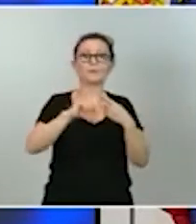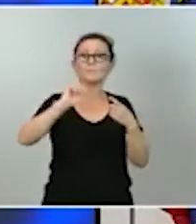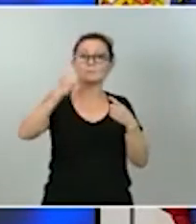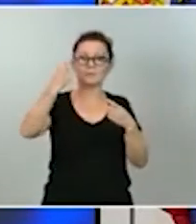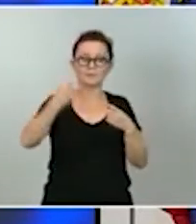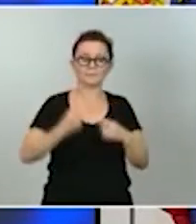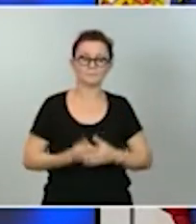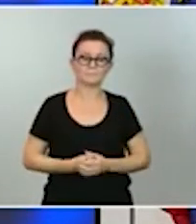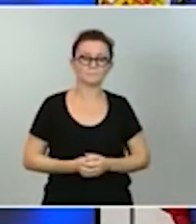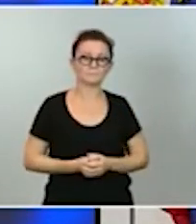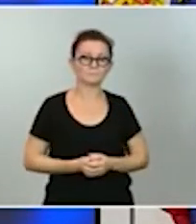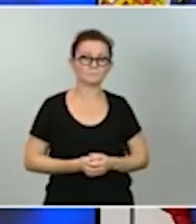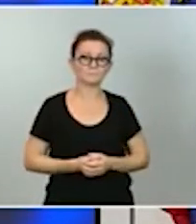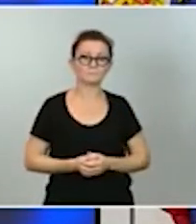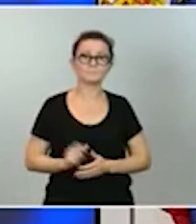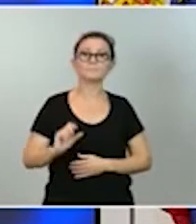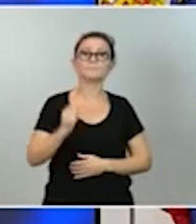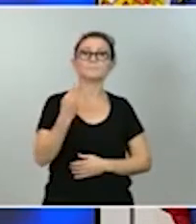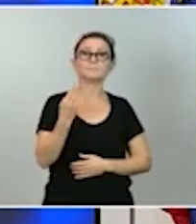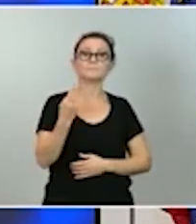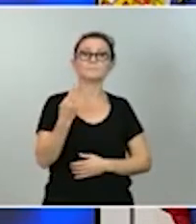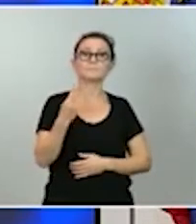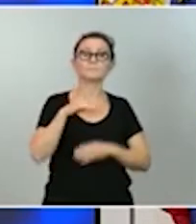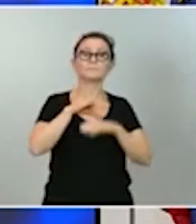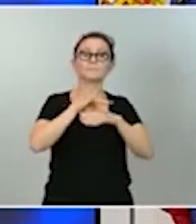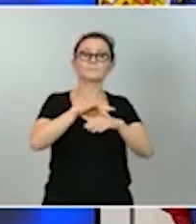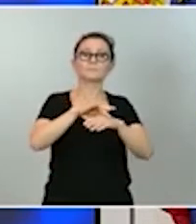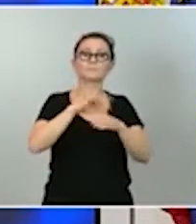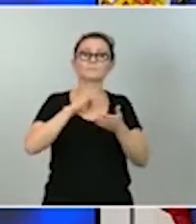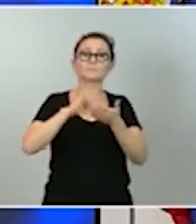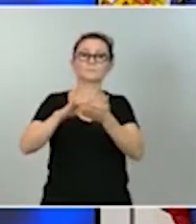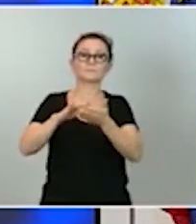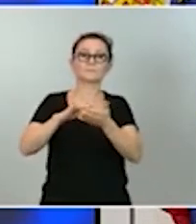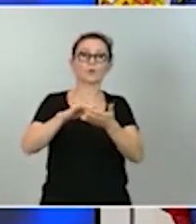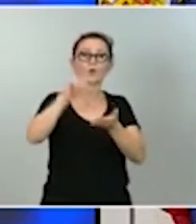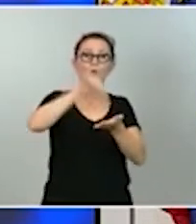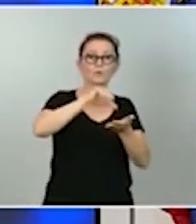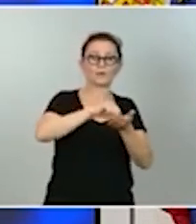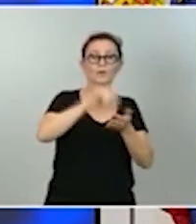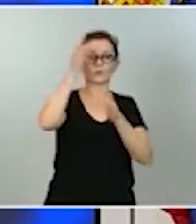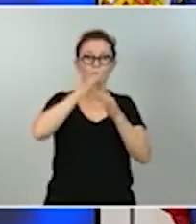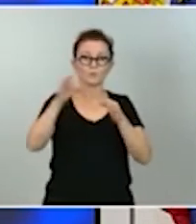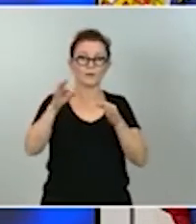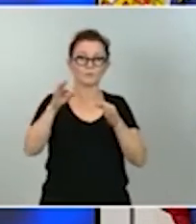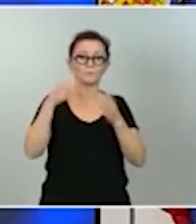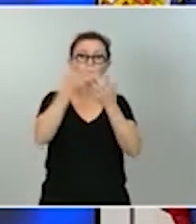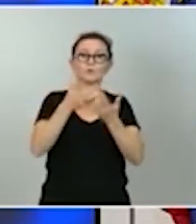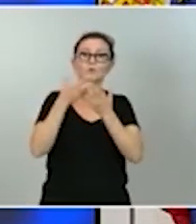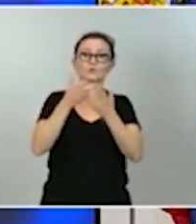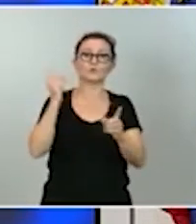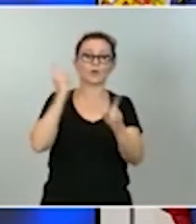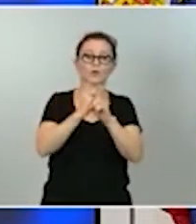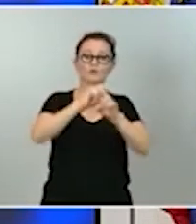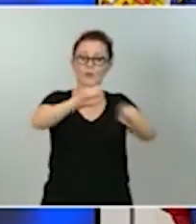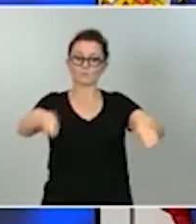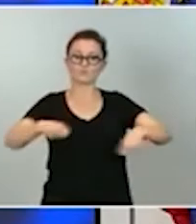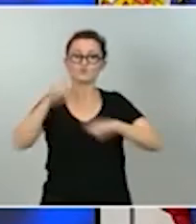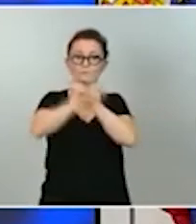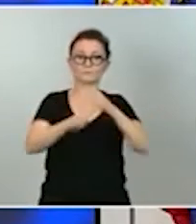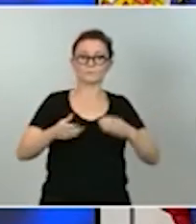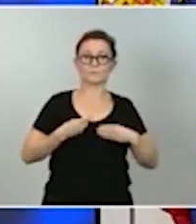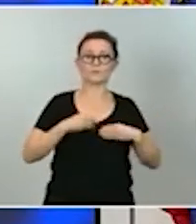la primera es la agenda urbana rural la lucha contra la despoblación y el desarrollo del sector